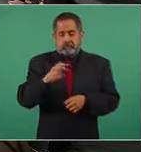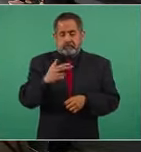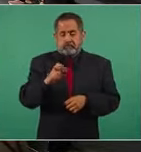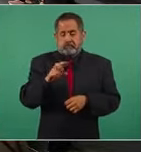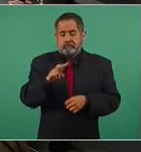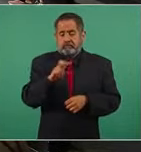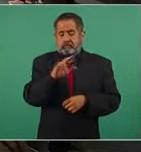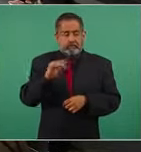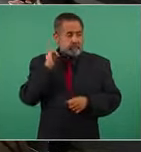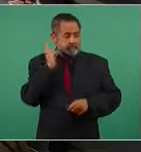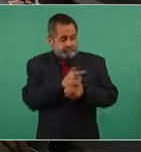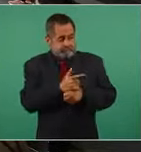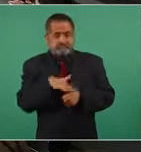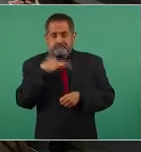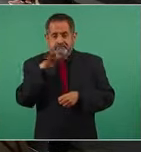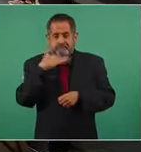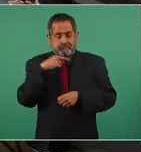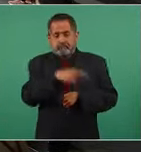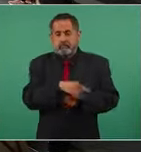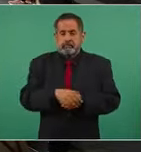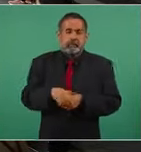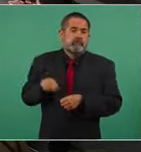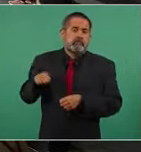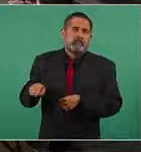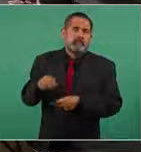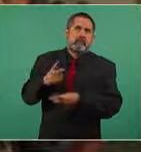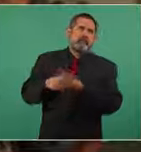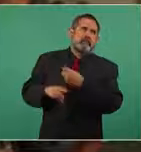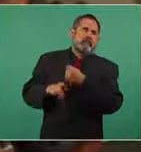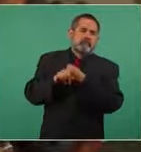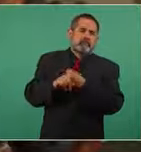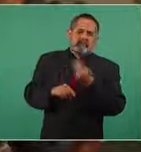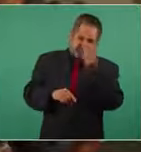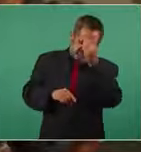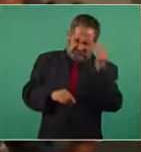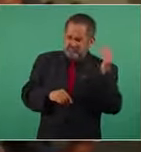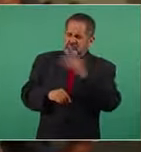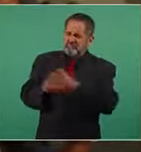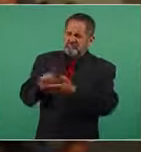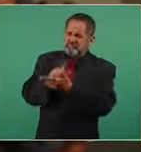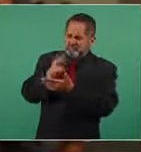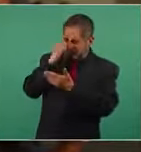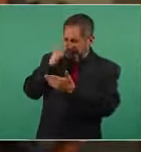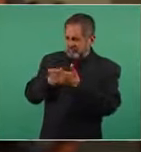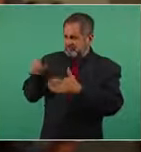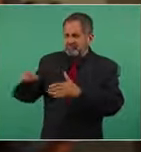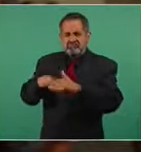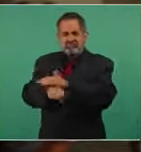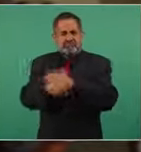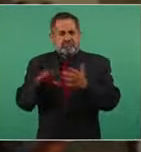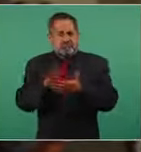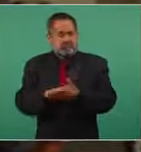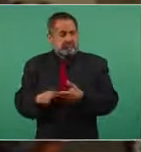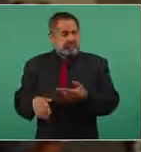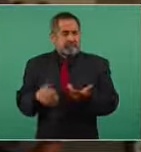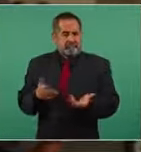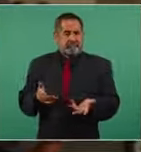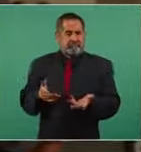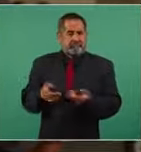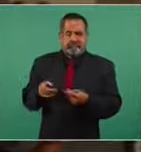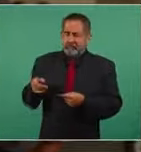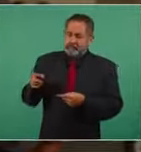y a partir de ahí pues bueno le generaron tres delitos uno de ellos fue por despojo el otro fue